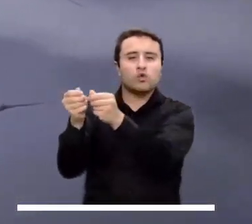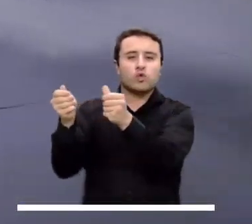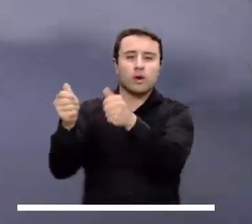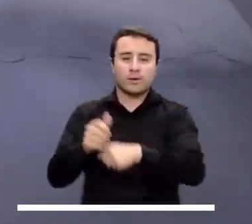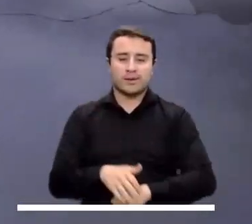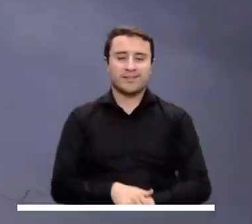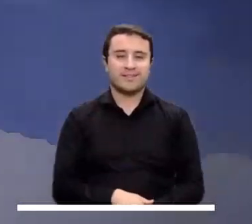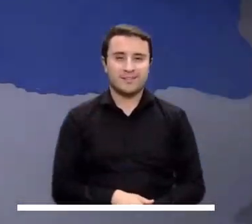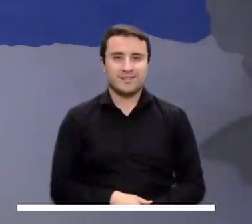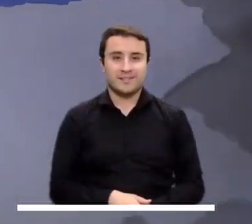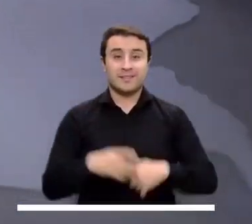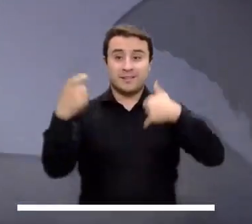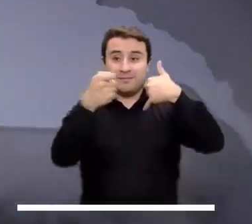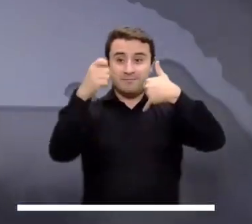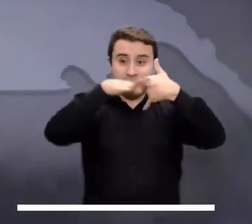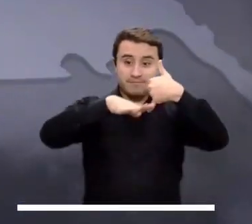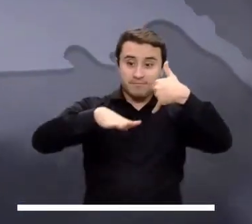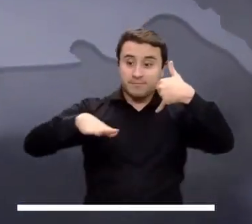precipitaciones menores.